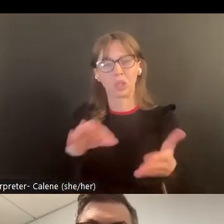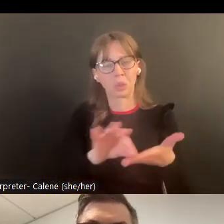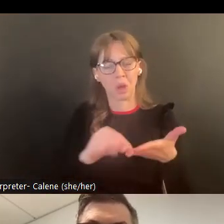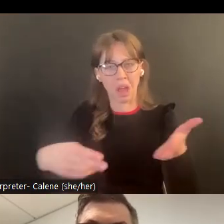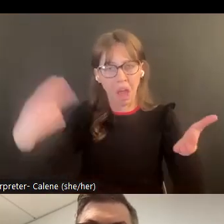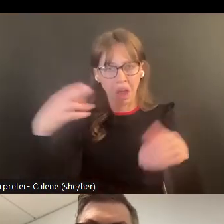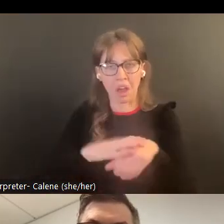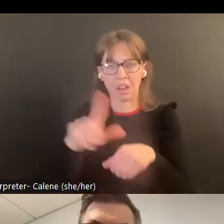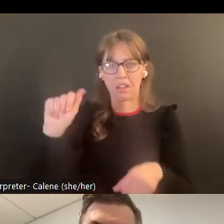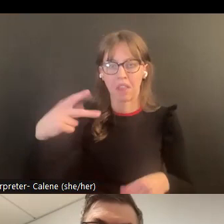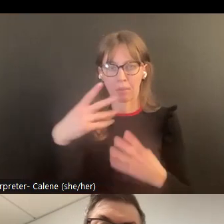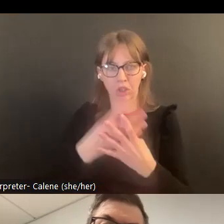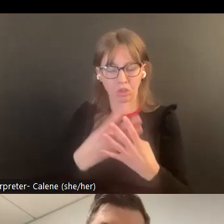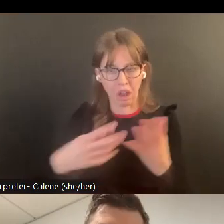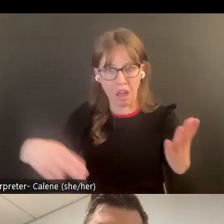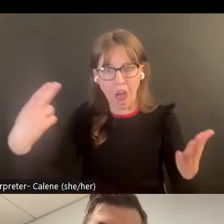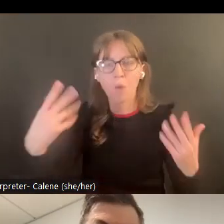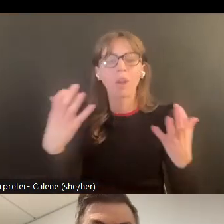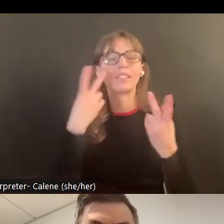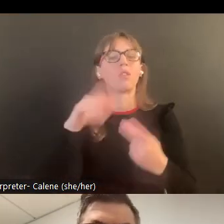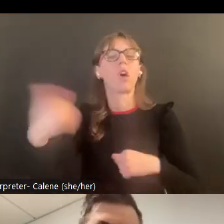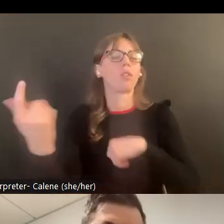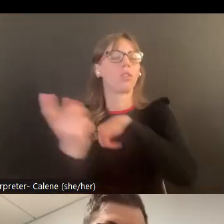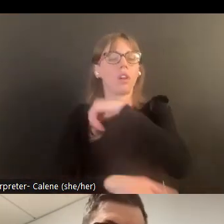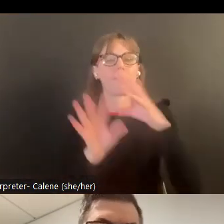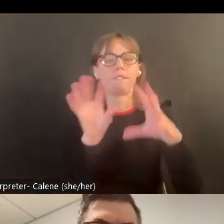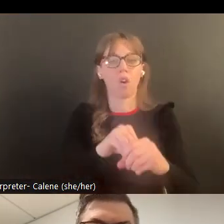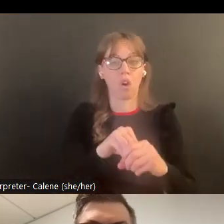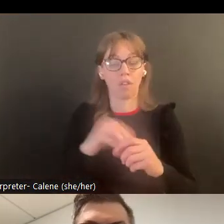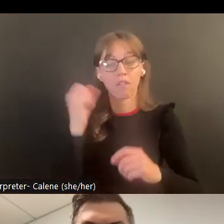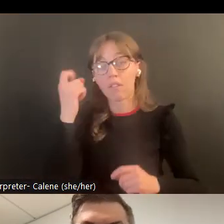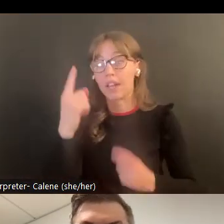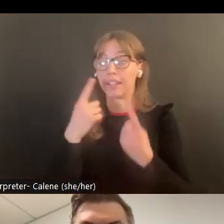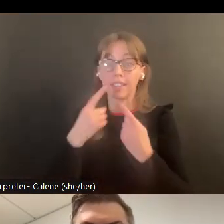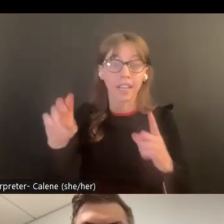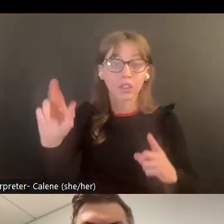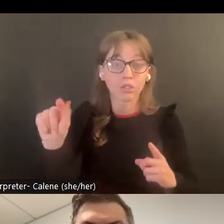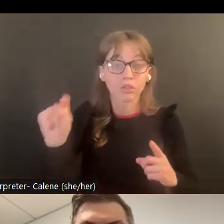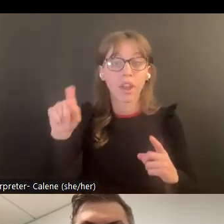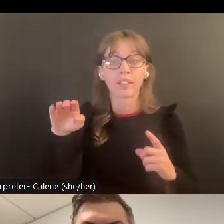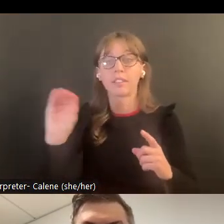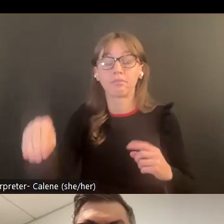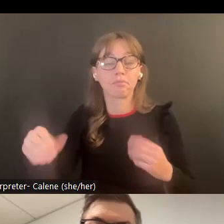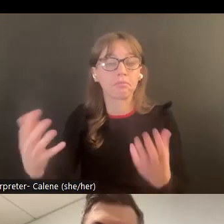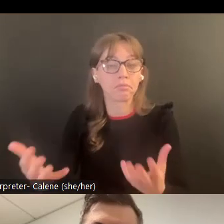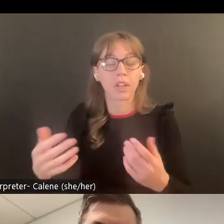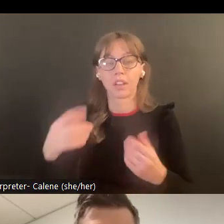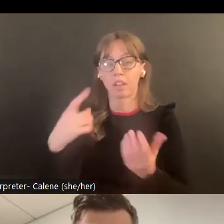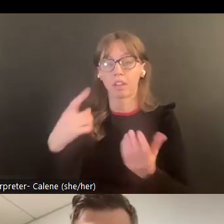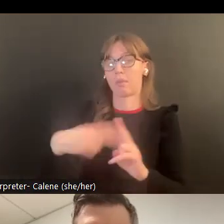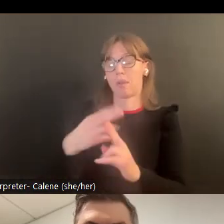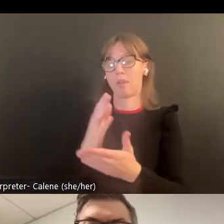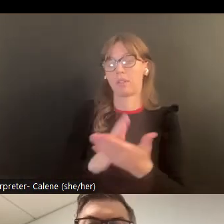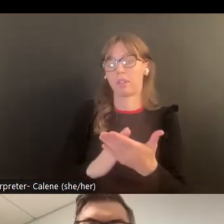consejeros y si esta persona clasifica muy alto en el asesoramiento del lab y queremos entonces aprovear más